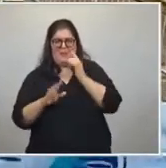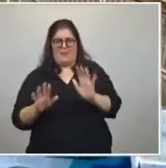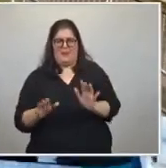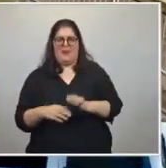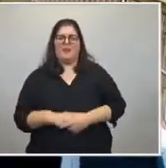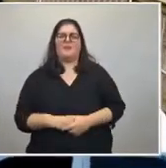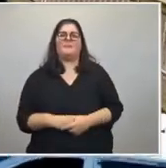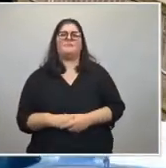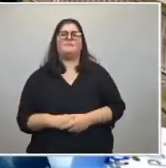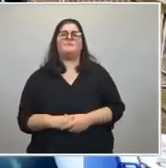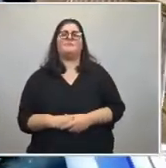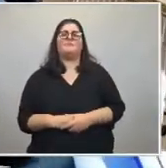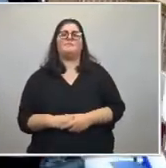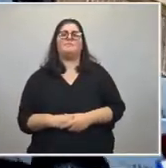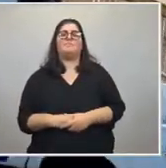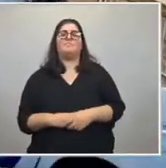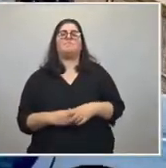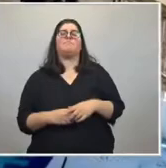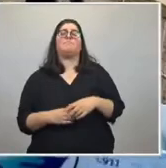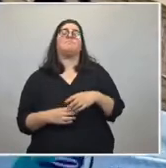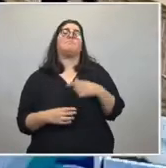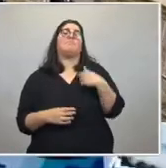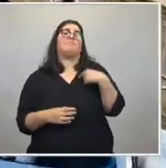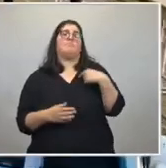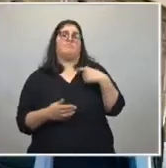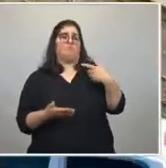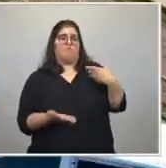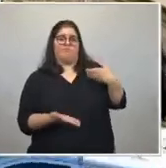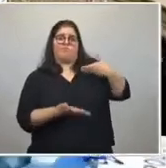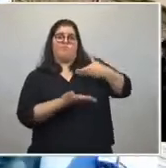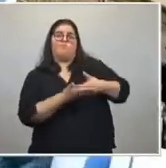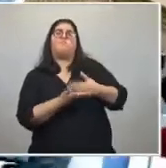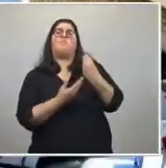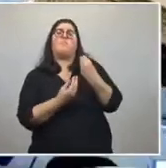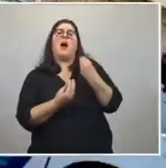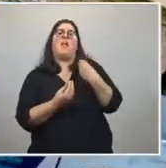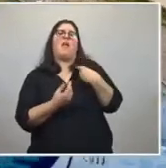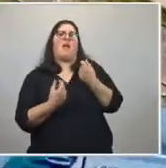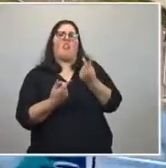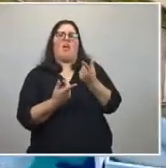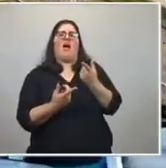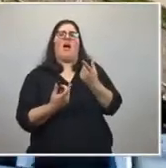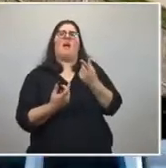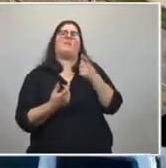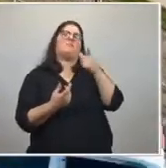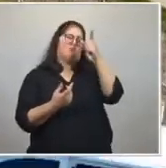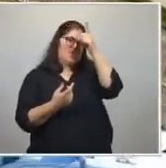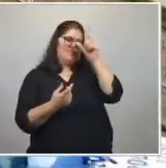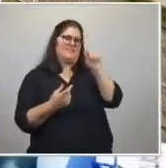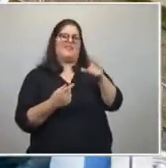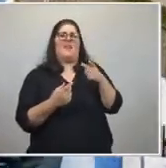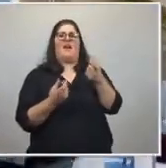una policía equiparada con las fuerzas federales de seguridad nacional,